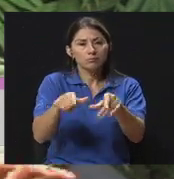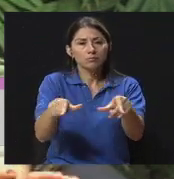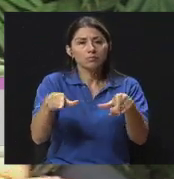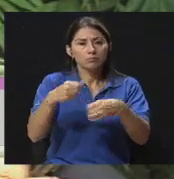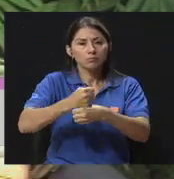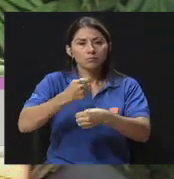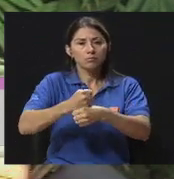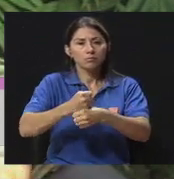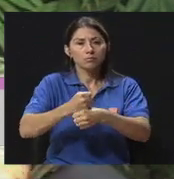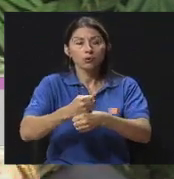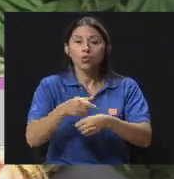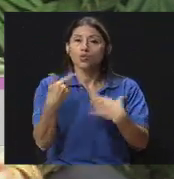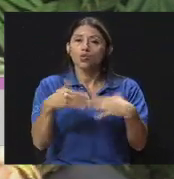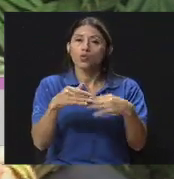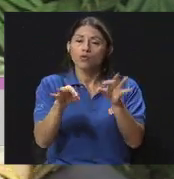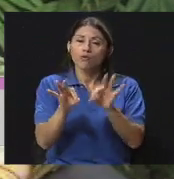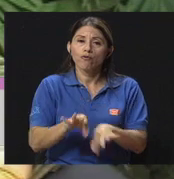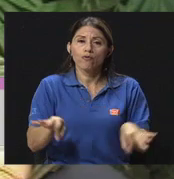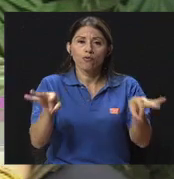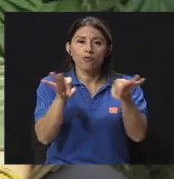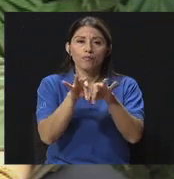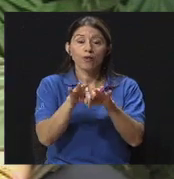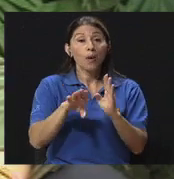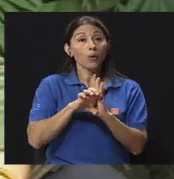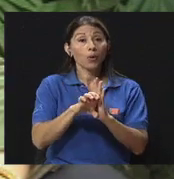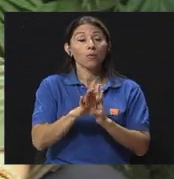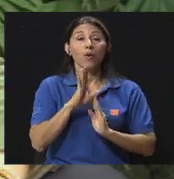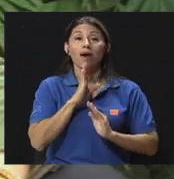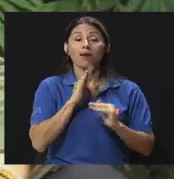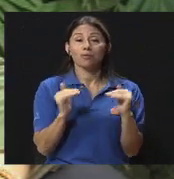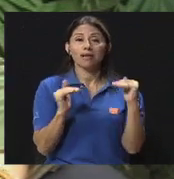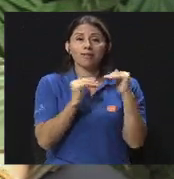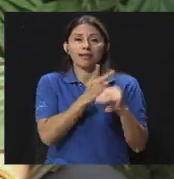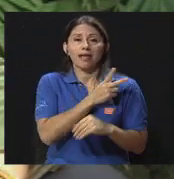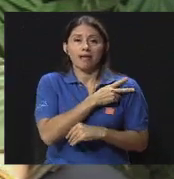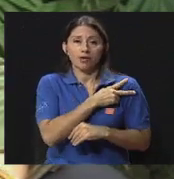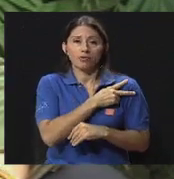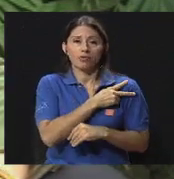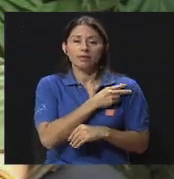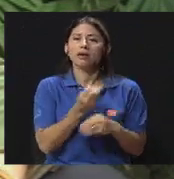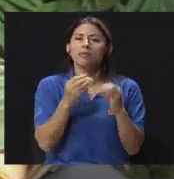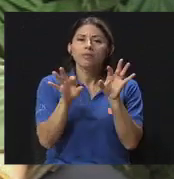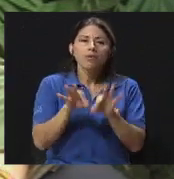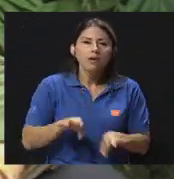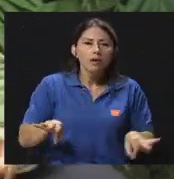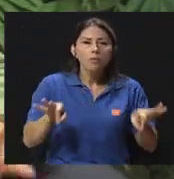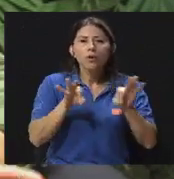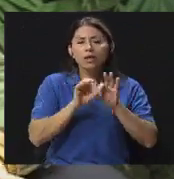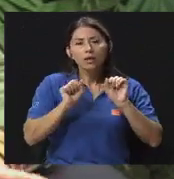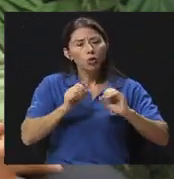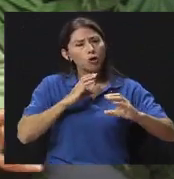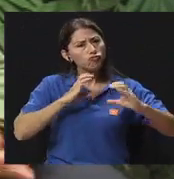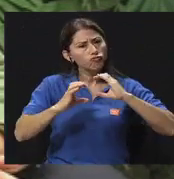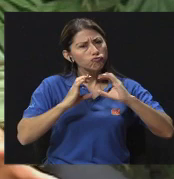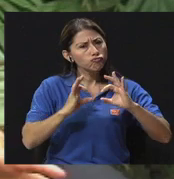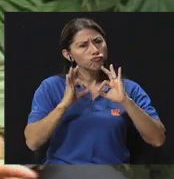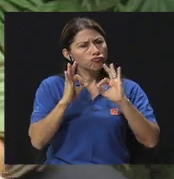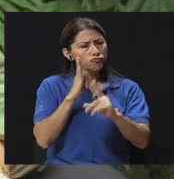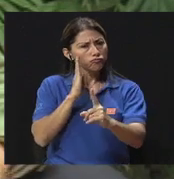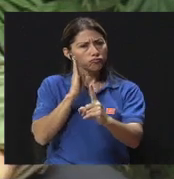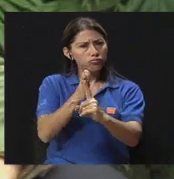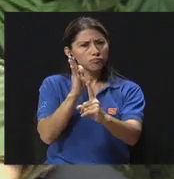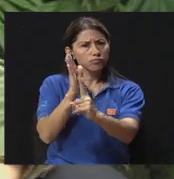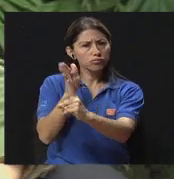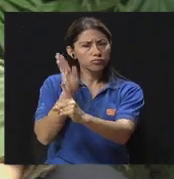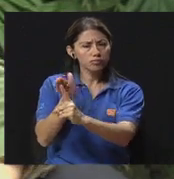Aquí es fundamental. Cuando hablamos, por ejemplo, de jefacturas, es muy importante mantener canales de comunicación abiertos y directos con